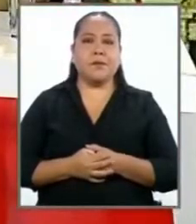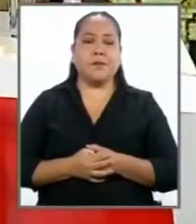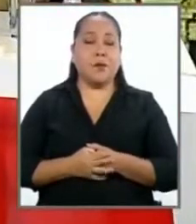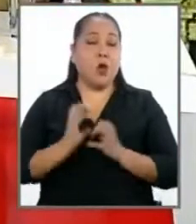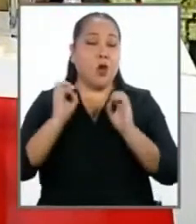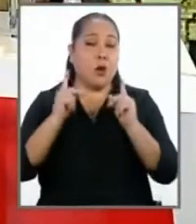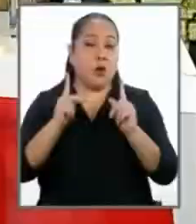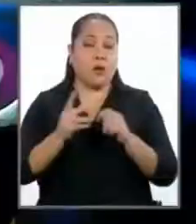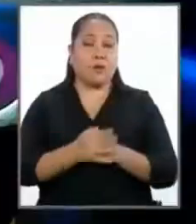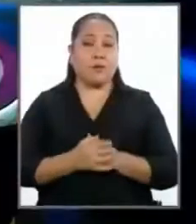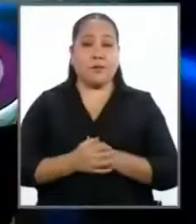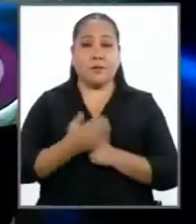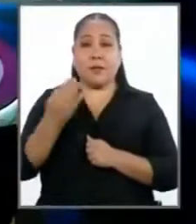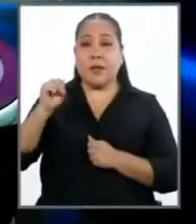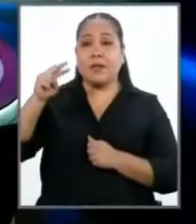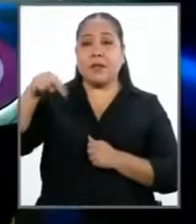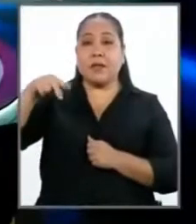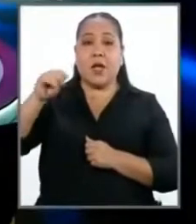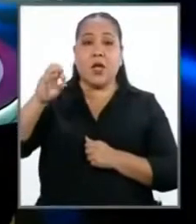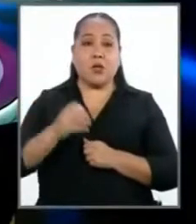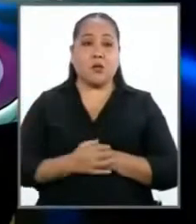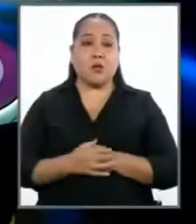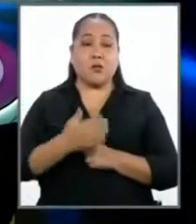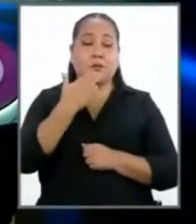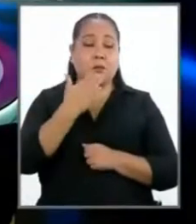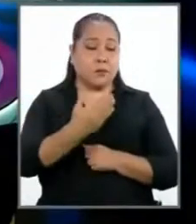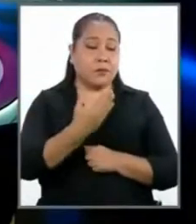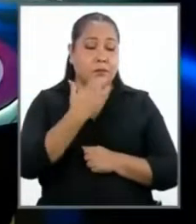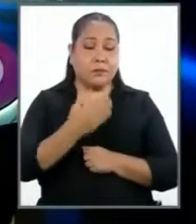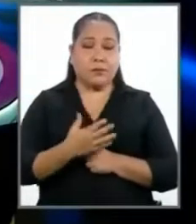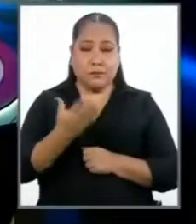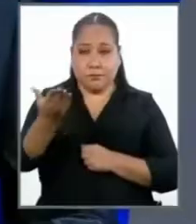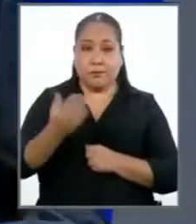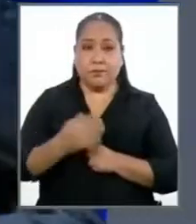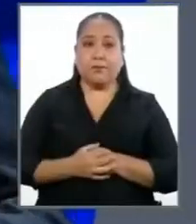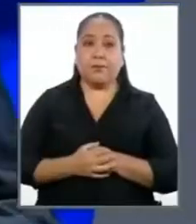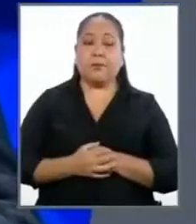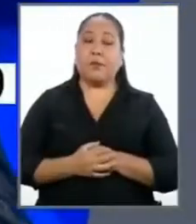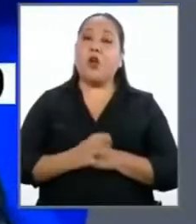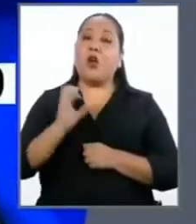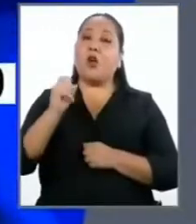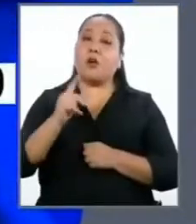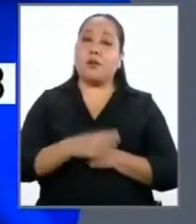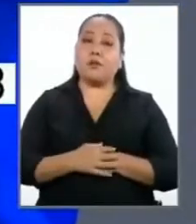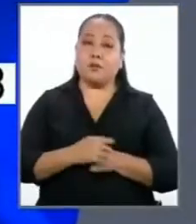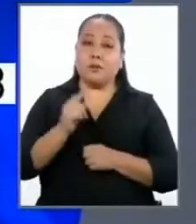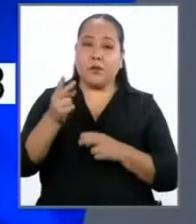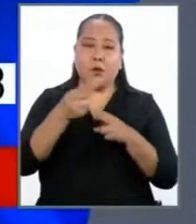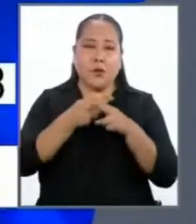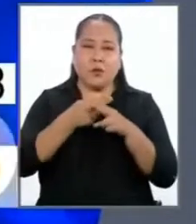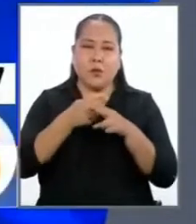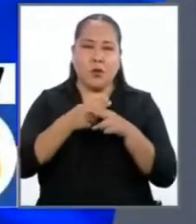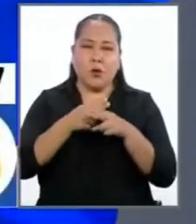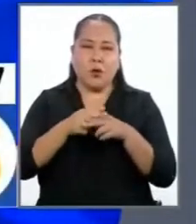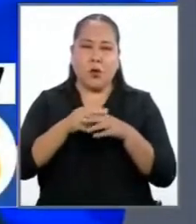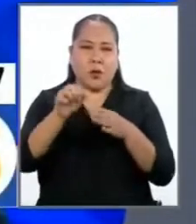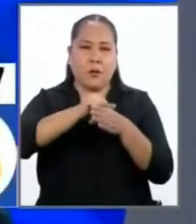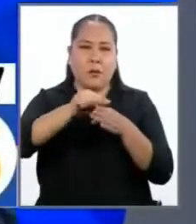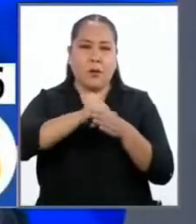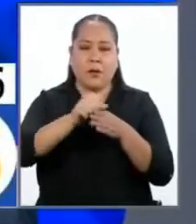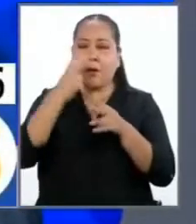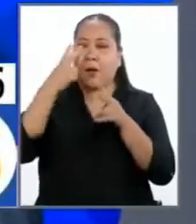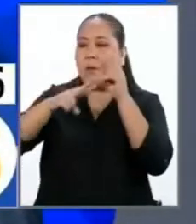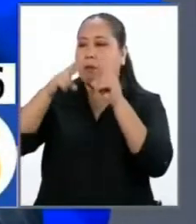Muy bien, es el señor Santos que... Muchísimas gracias, muchísimas gracias. Adelante. Sí, bueno, justamente vamos a hacer un pequeño ejercicio. Vamos a